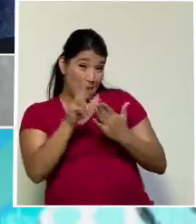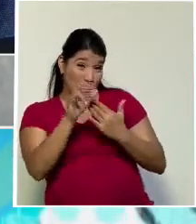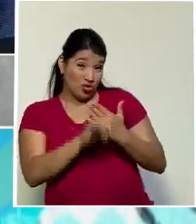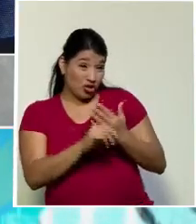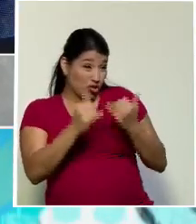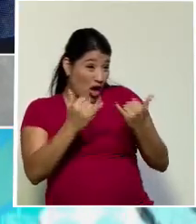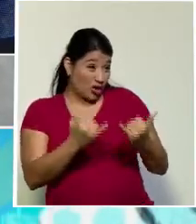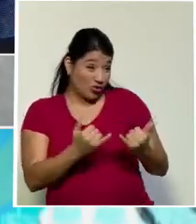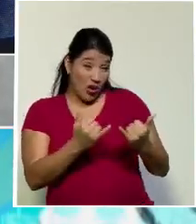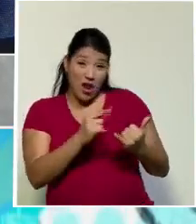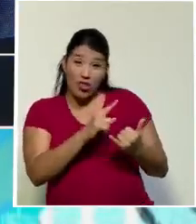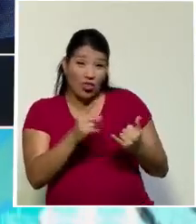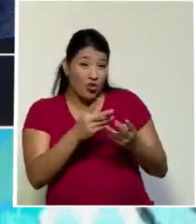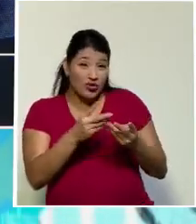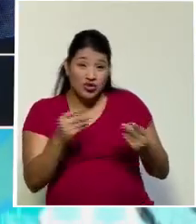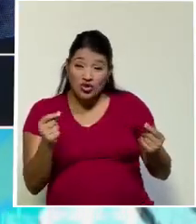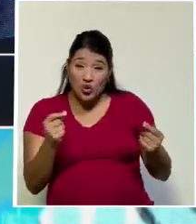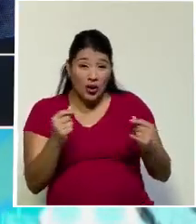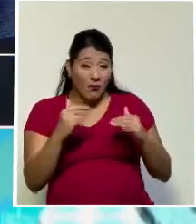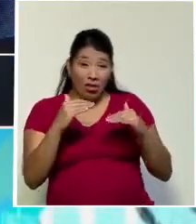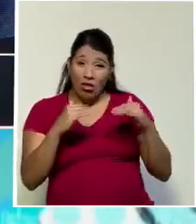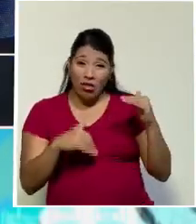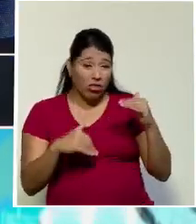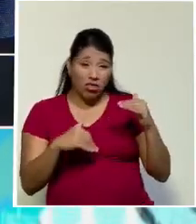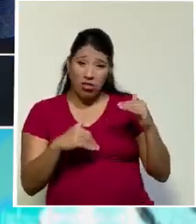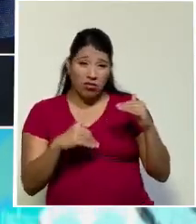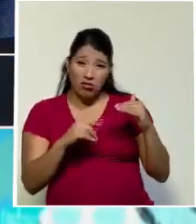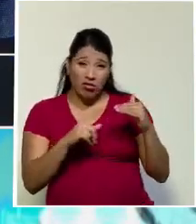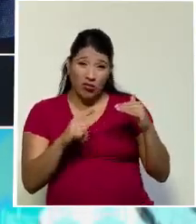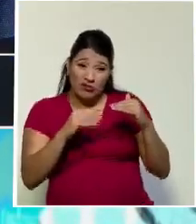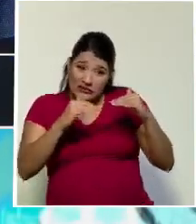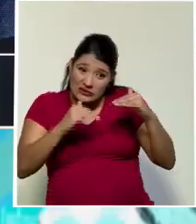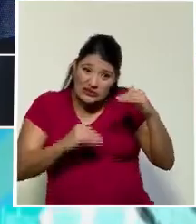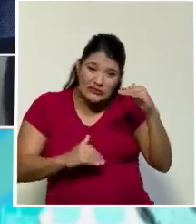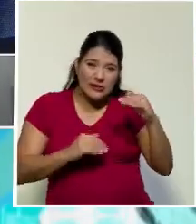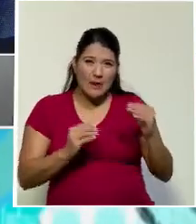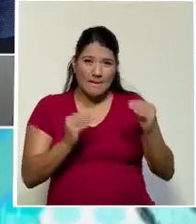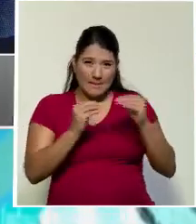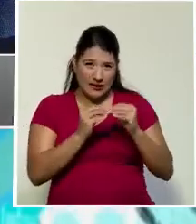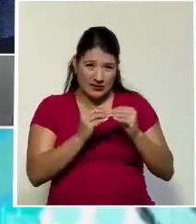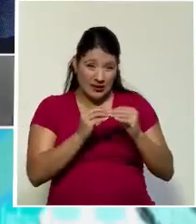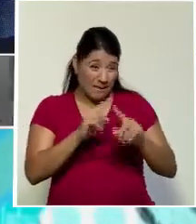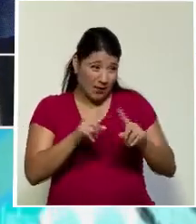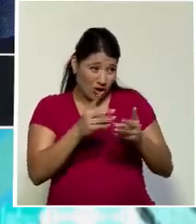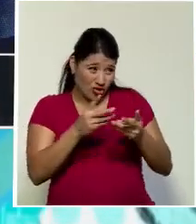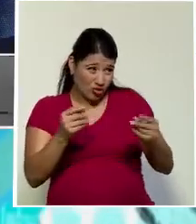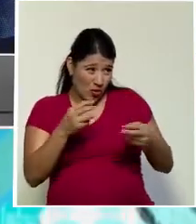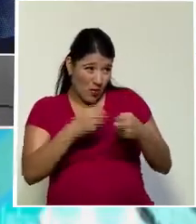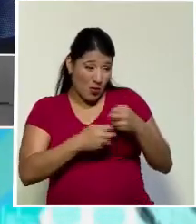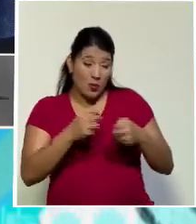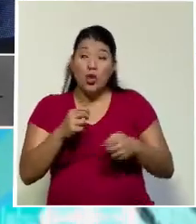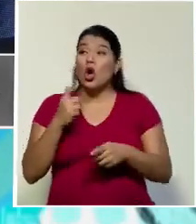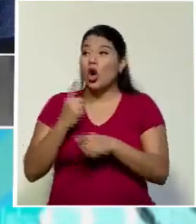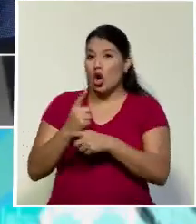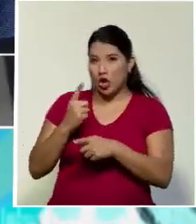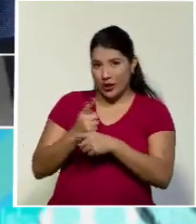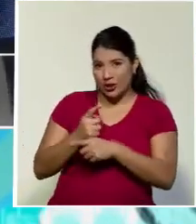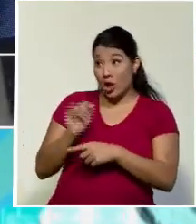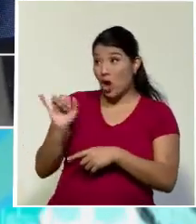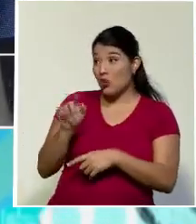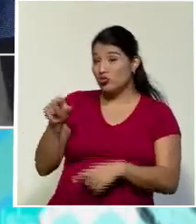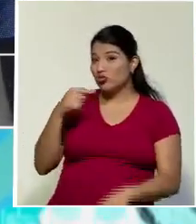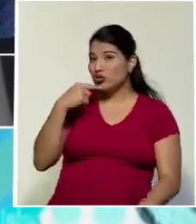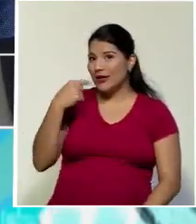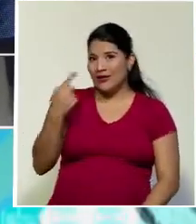los problemas que tenemos de portillos para eludir. Totalmente. Totalmente. Así como usted lo señala, no va a